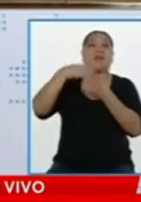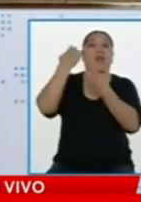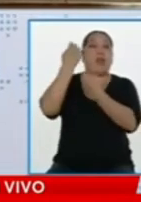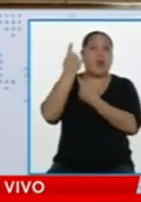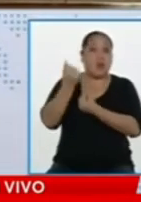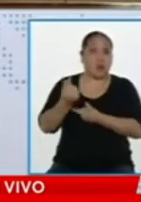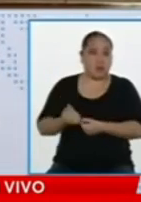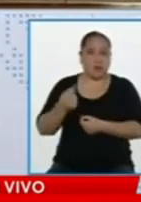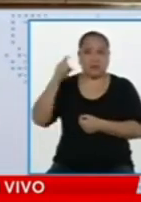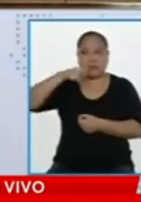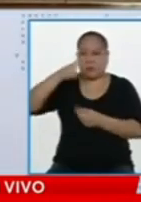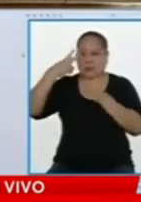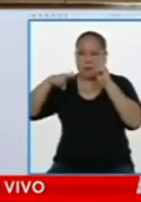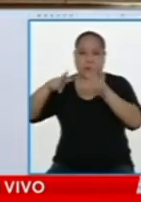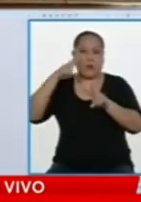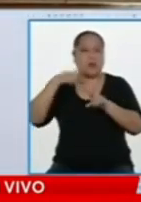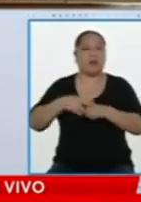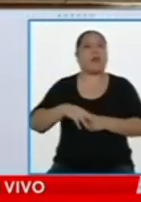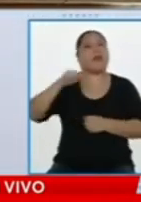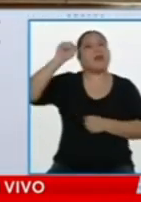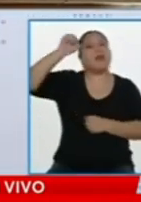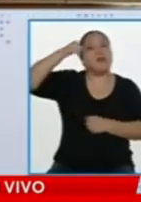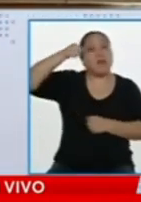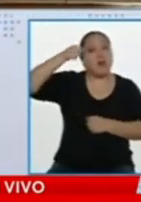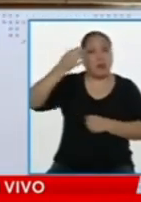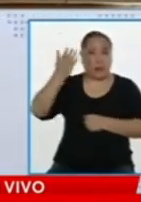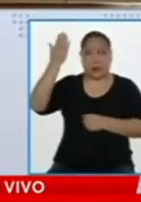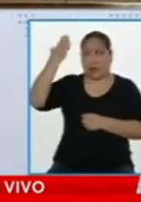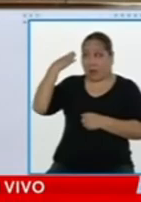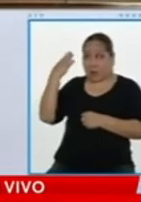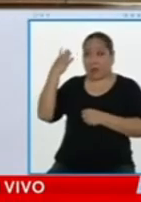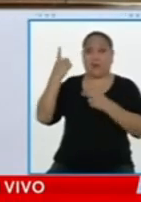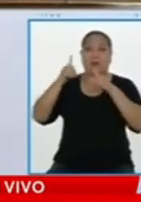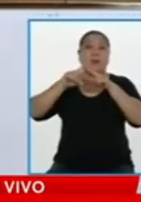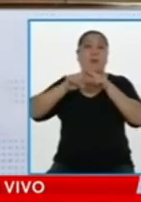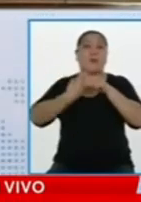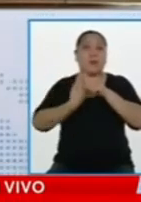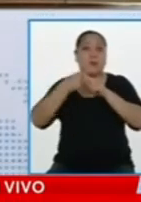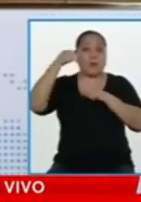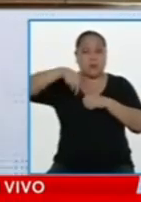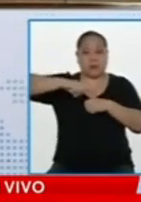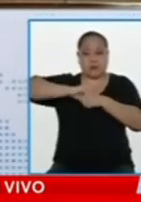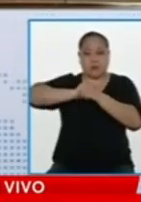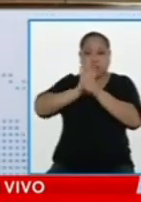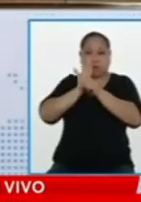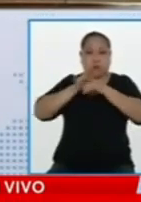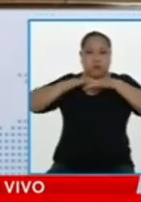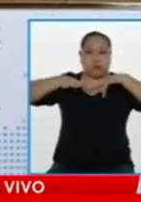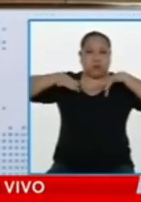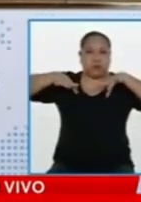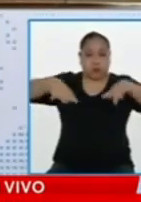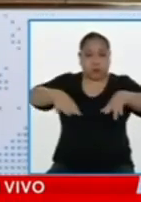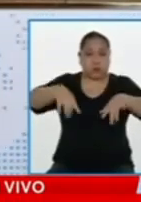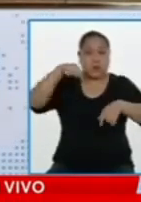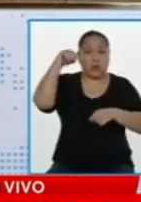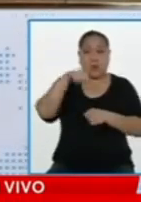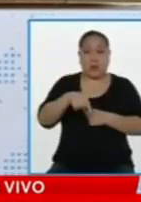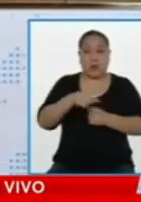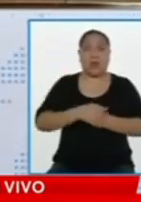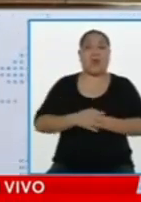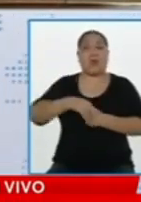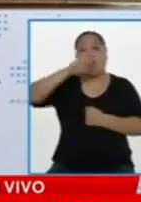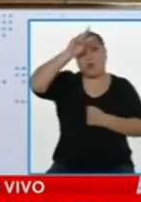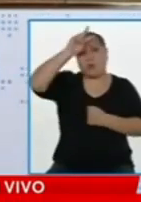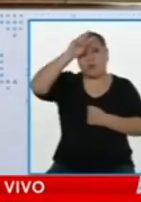el 30% de caída de la economía, etc., etc., los mismos economistas de la burguesía, de la confianza,